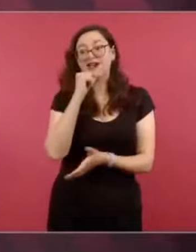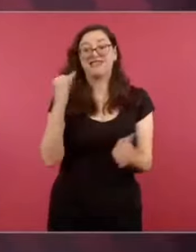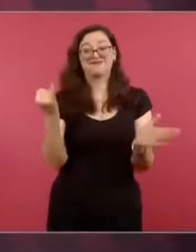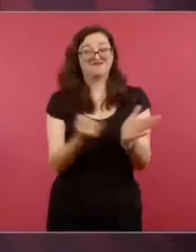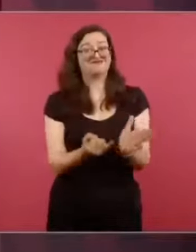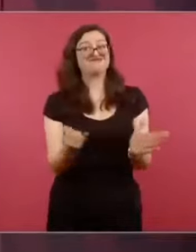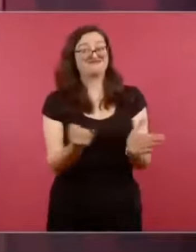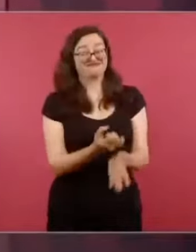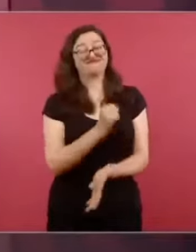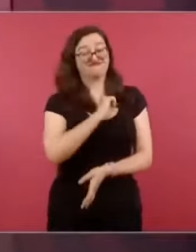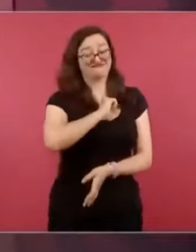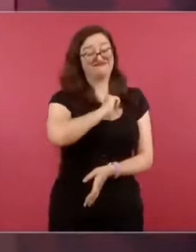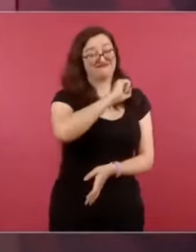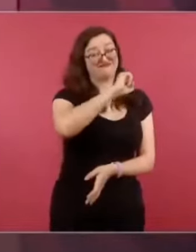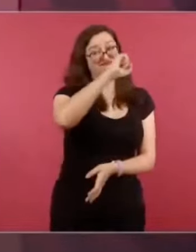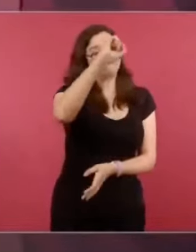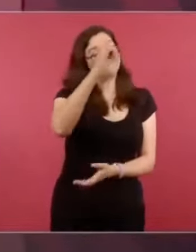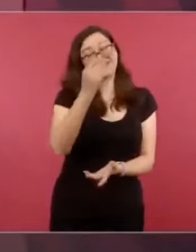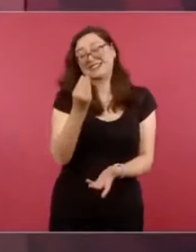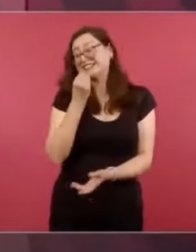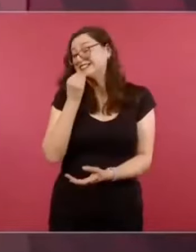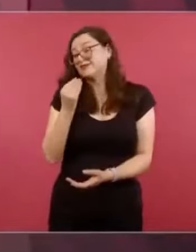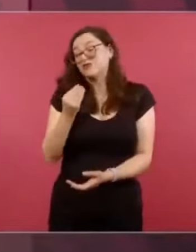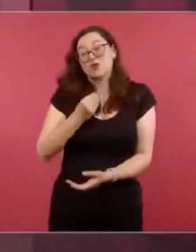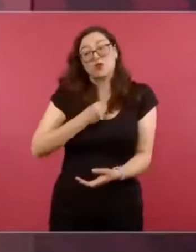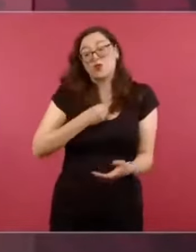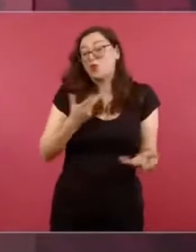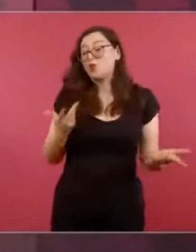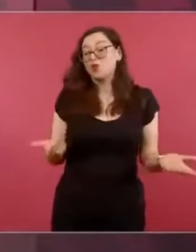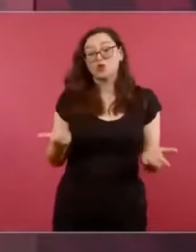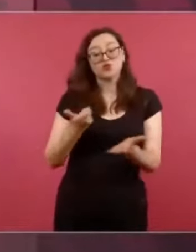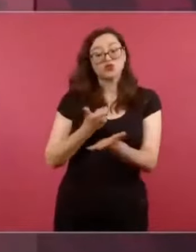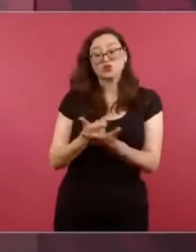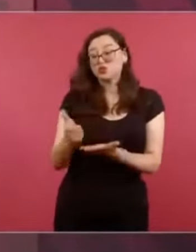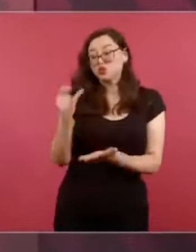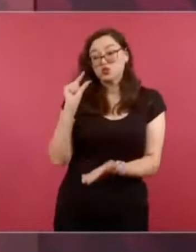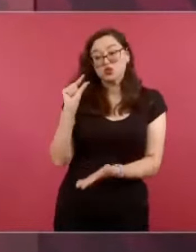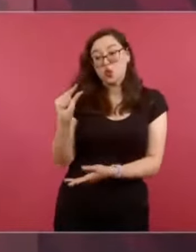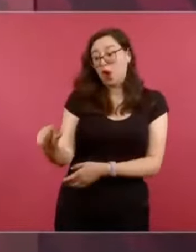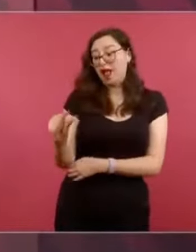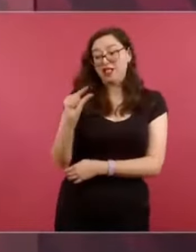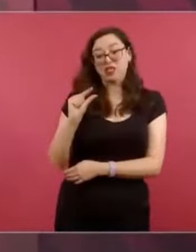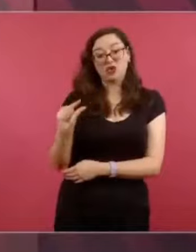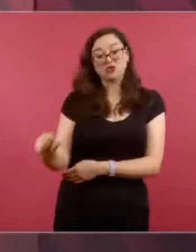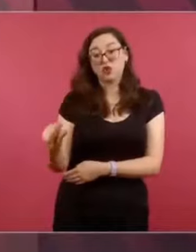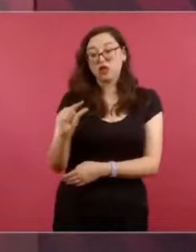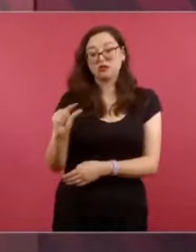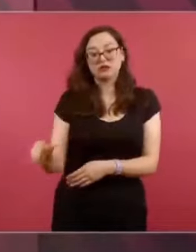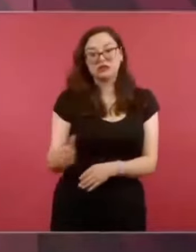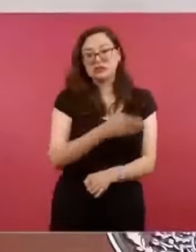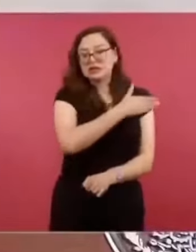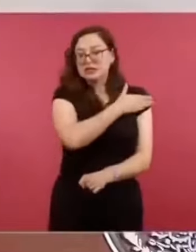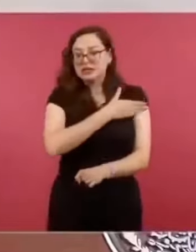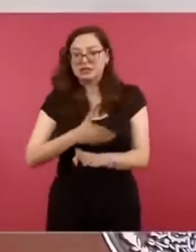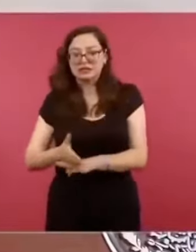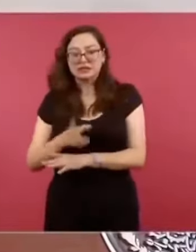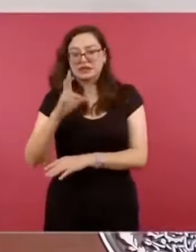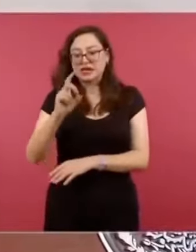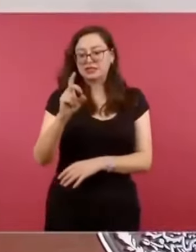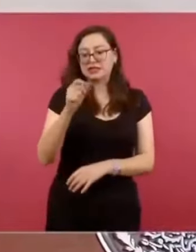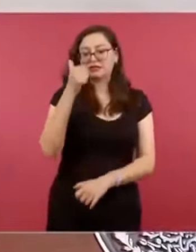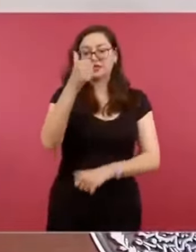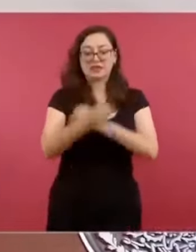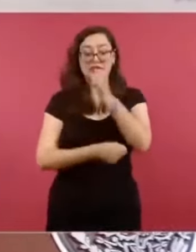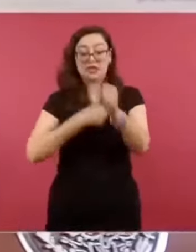Entonces, por eso el salario en todo el periodo neoliberal perdió 75 por